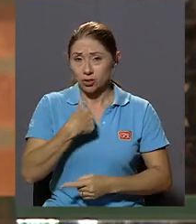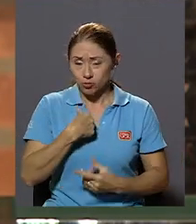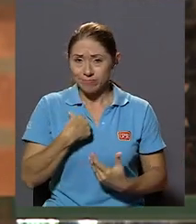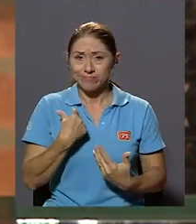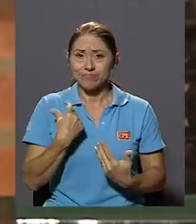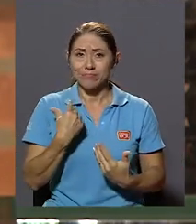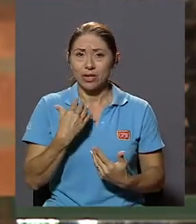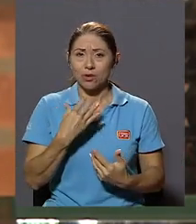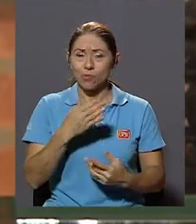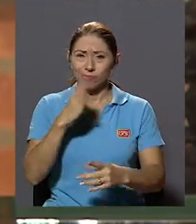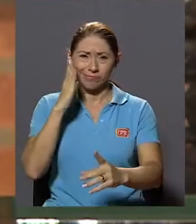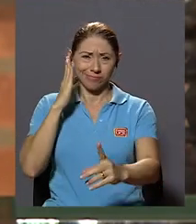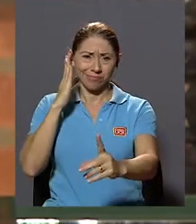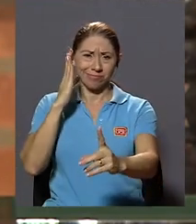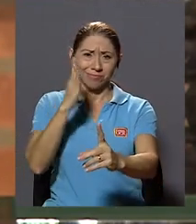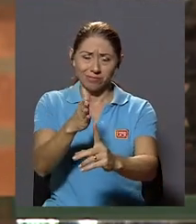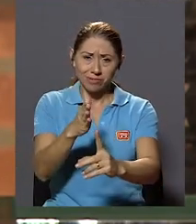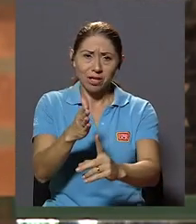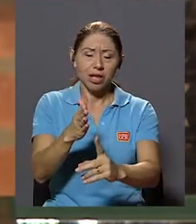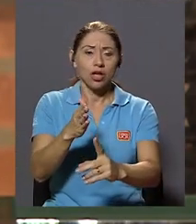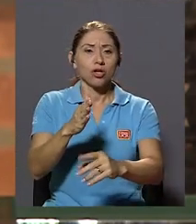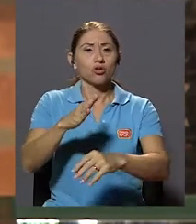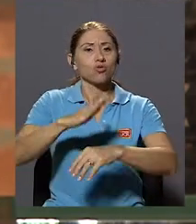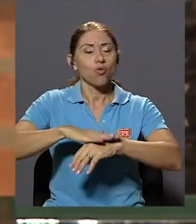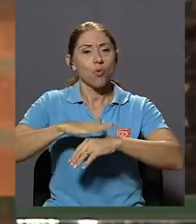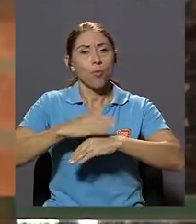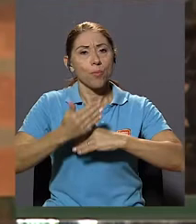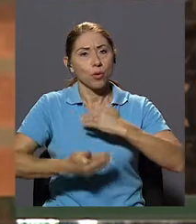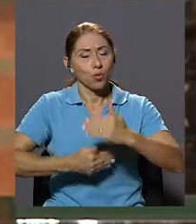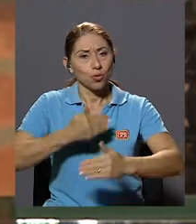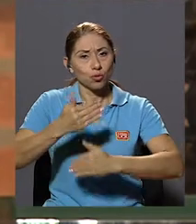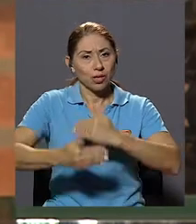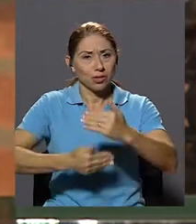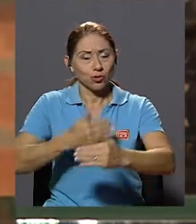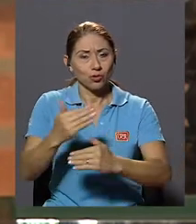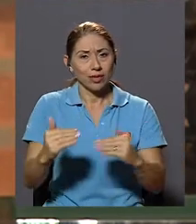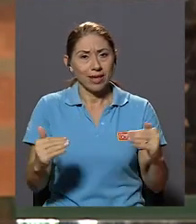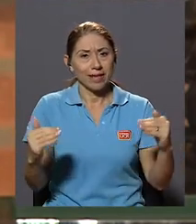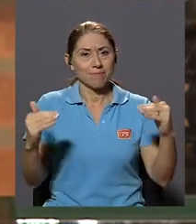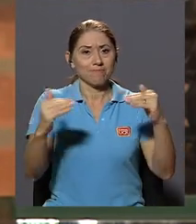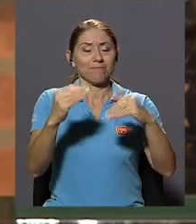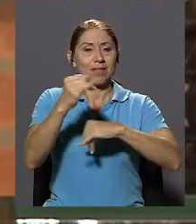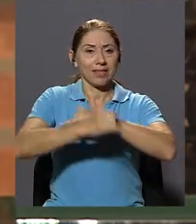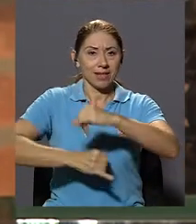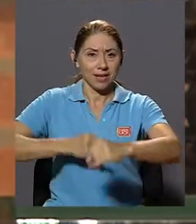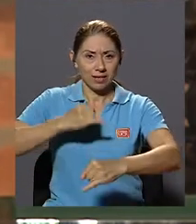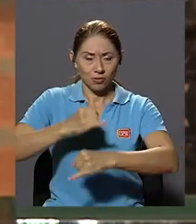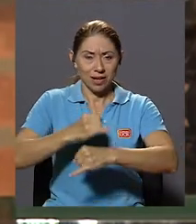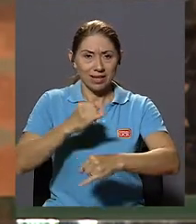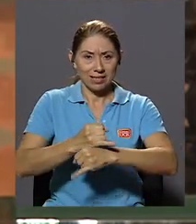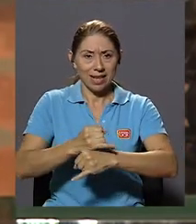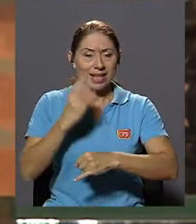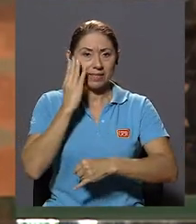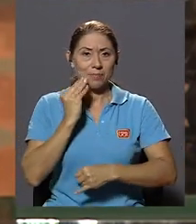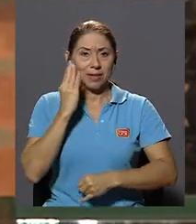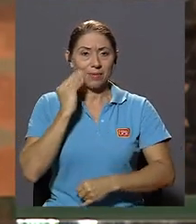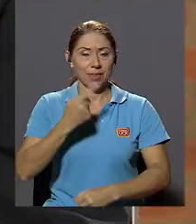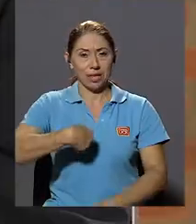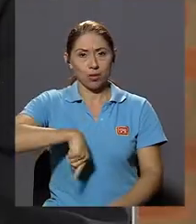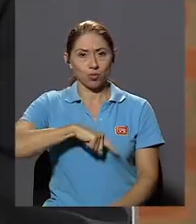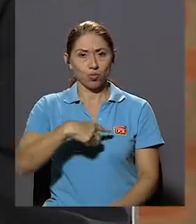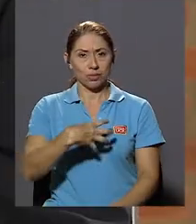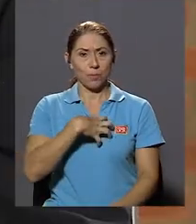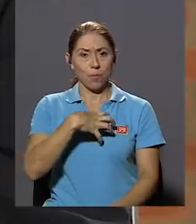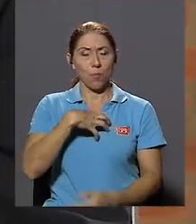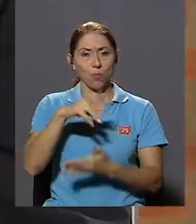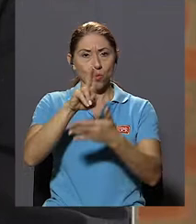directa Muy detallada a los procesos de internacionalización Que experimenta nuestra propia